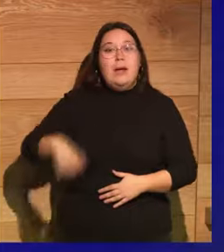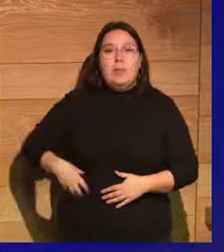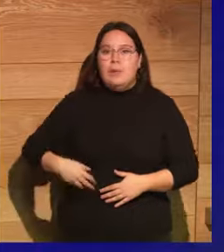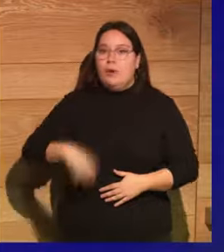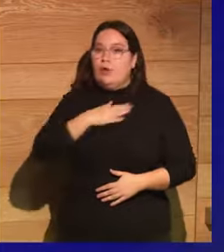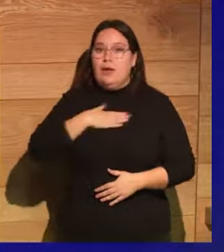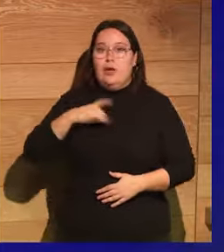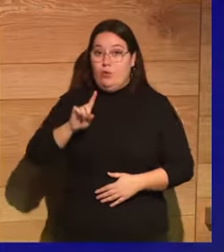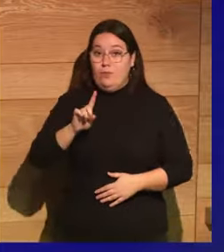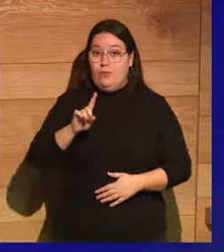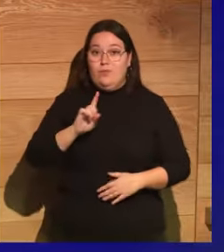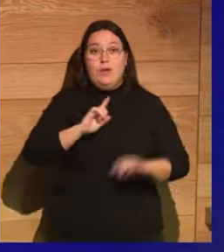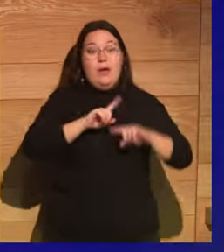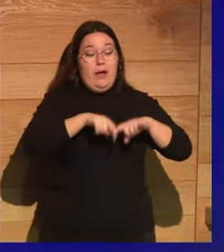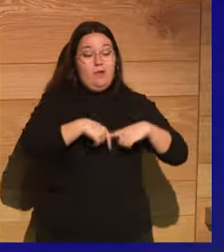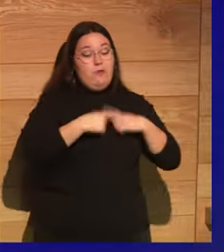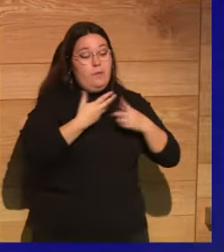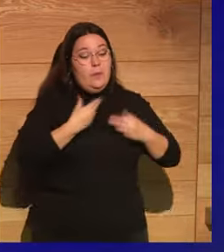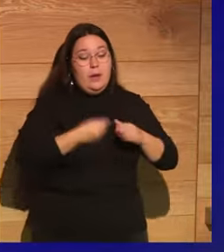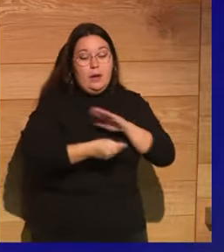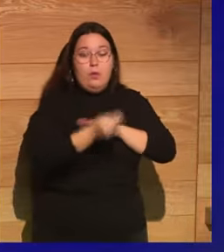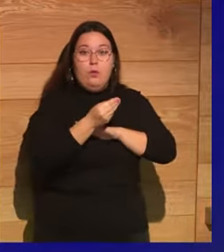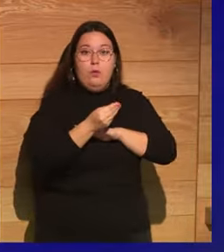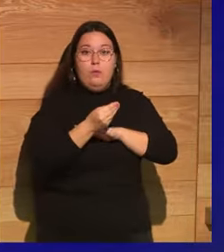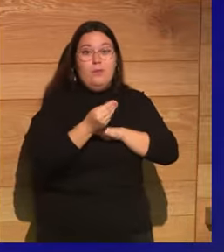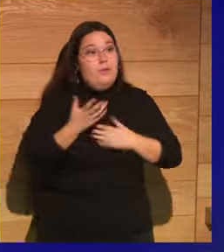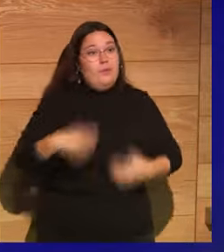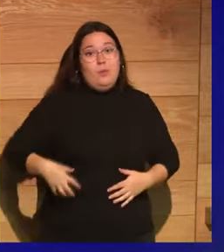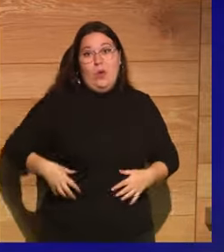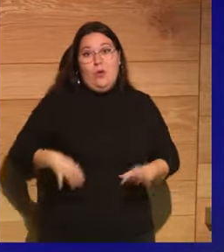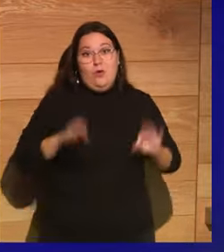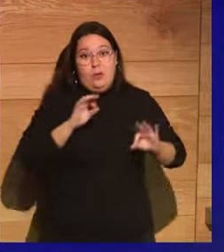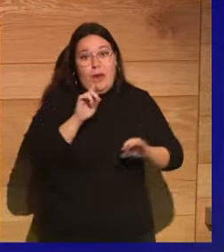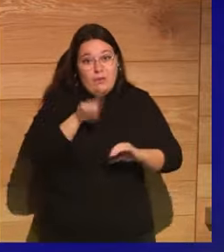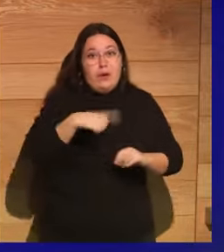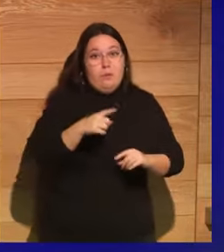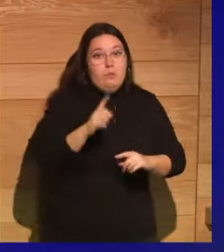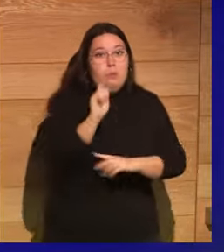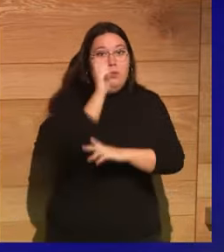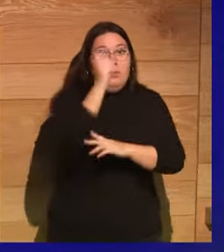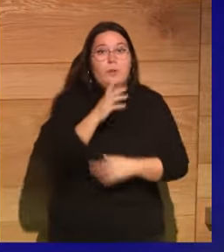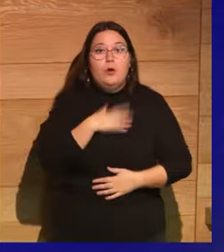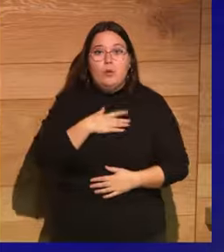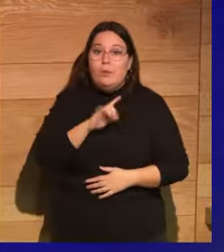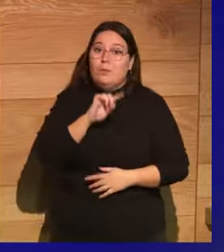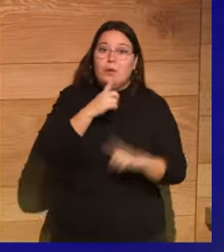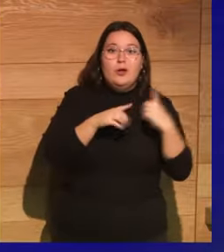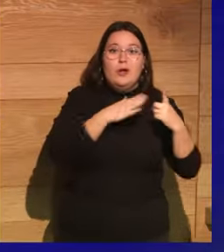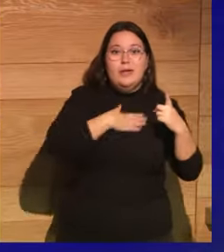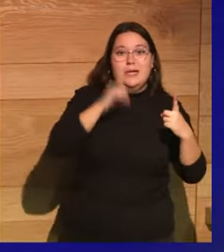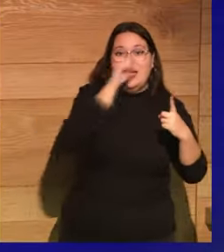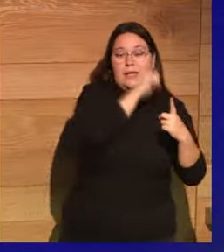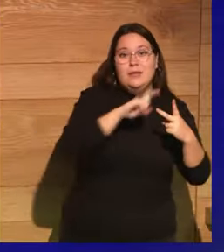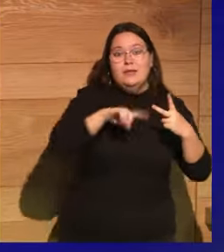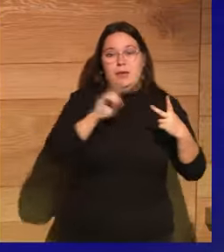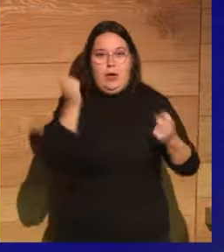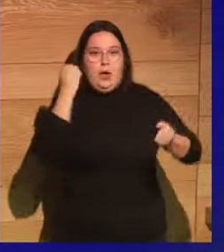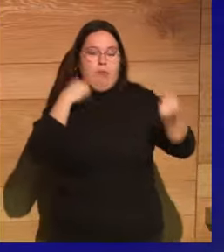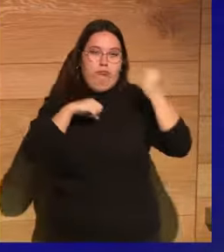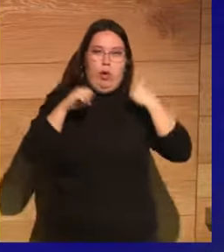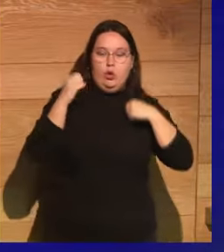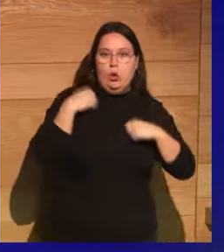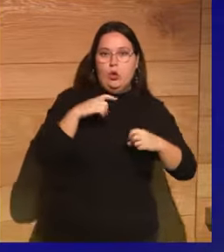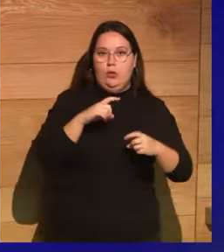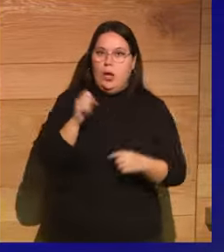emperador. Él nació en una familia imperial y llegó a ser el emperador, pero él quería ser cantante, quería ser actor, y lo demostró,